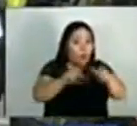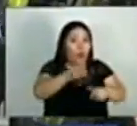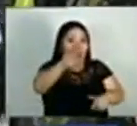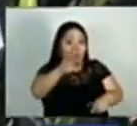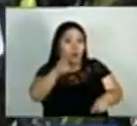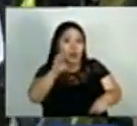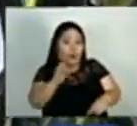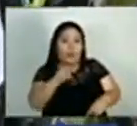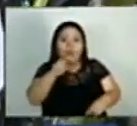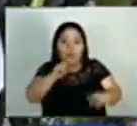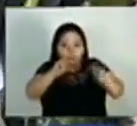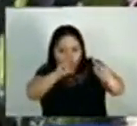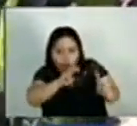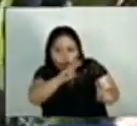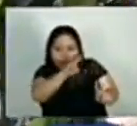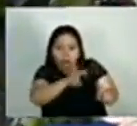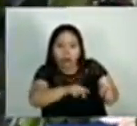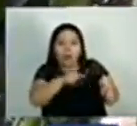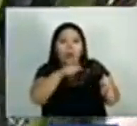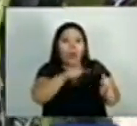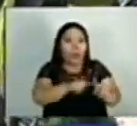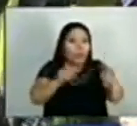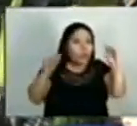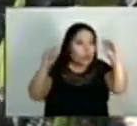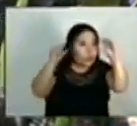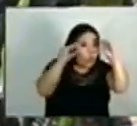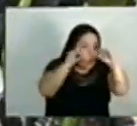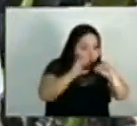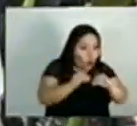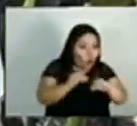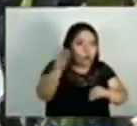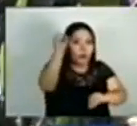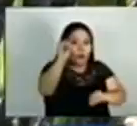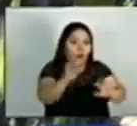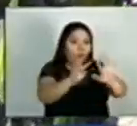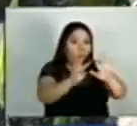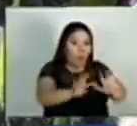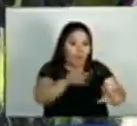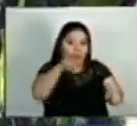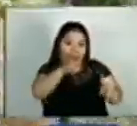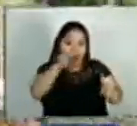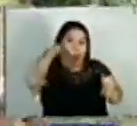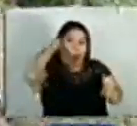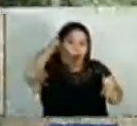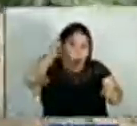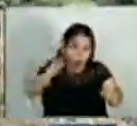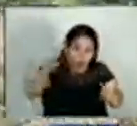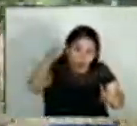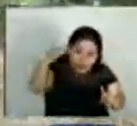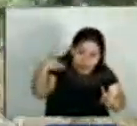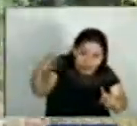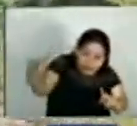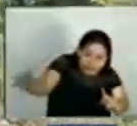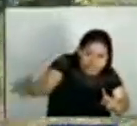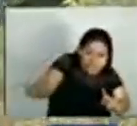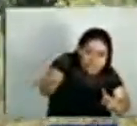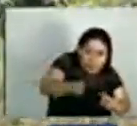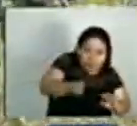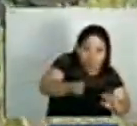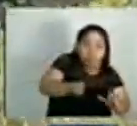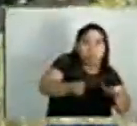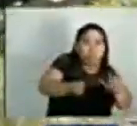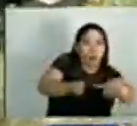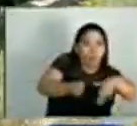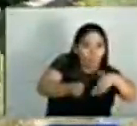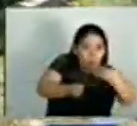De acuerdo a las investigaciones, en horas de la noche del 9 de octubre, él secuestró a la menor. Horas después,